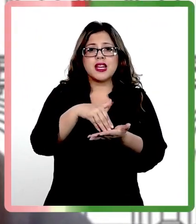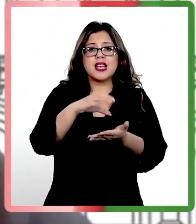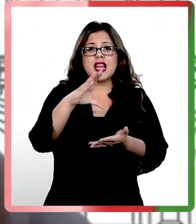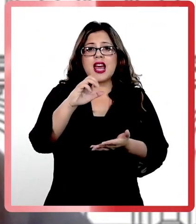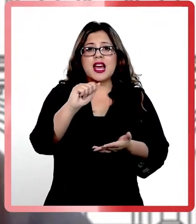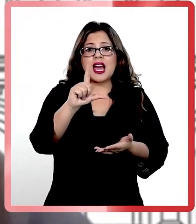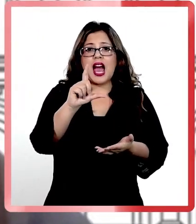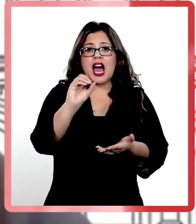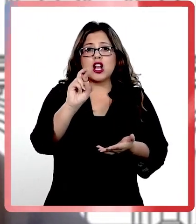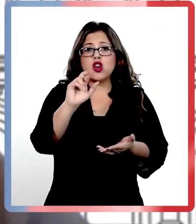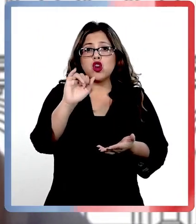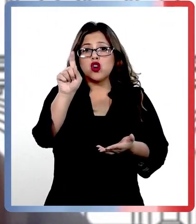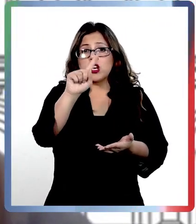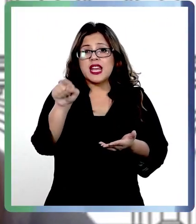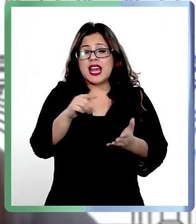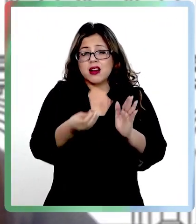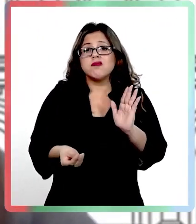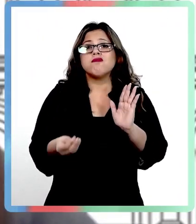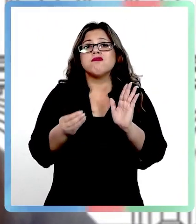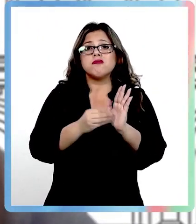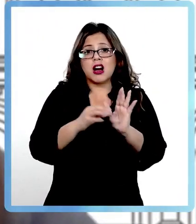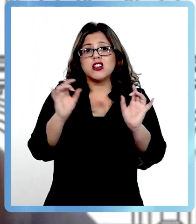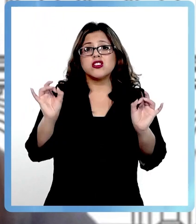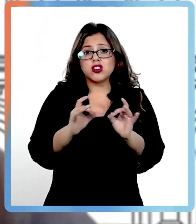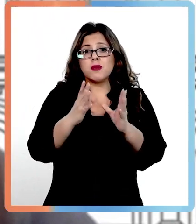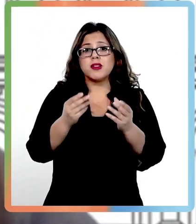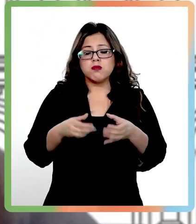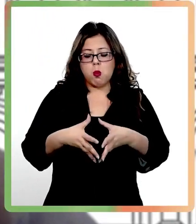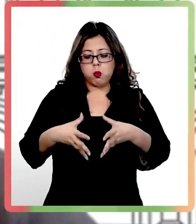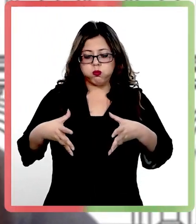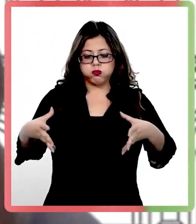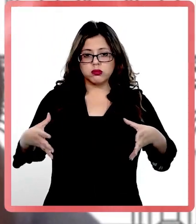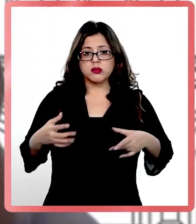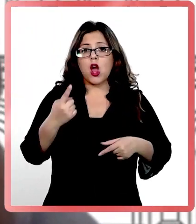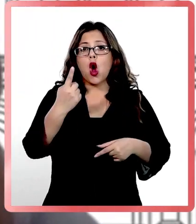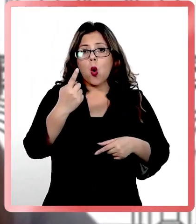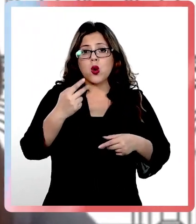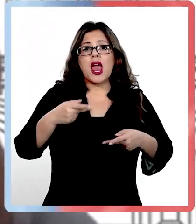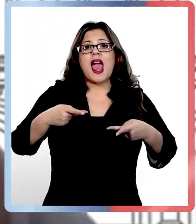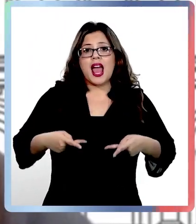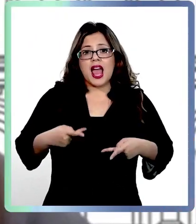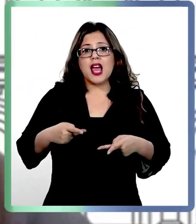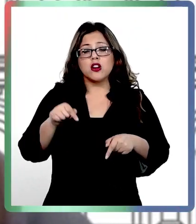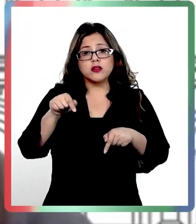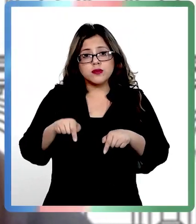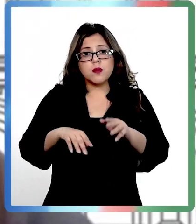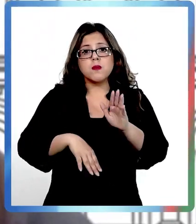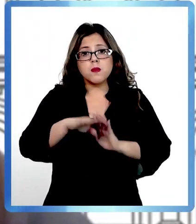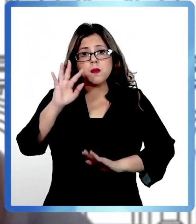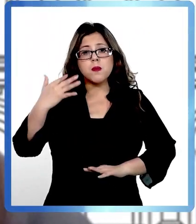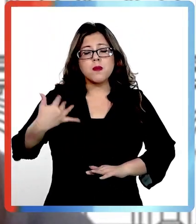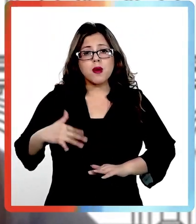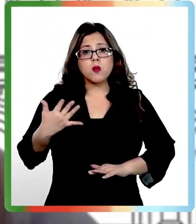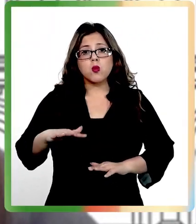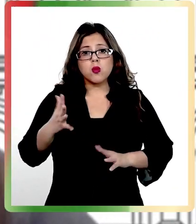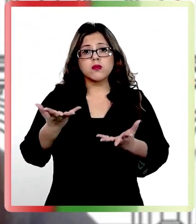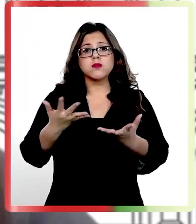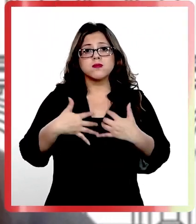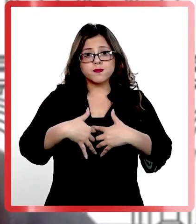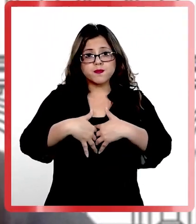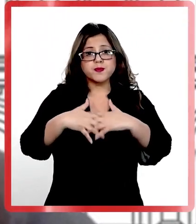calorías extra para subir un kilo. Por eso acá, lo más importante yo creo que es